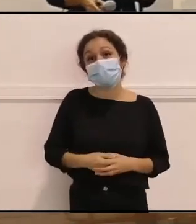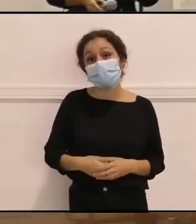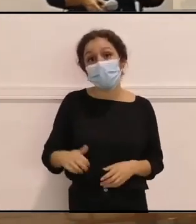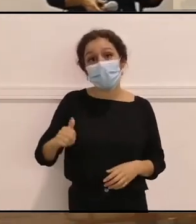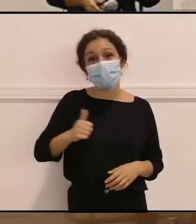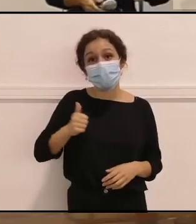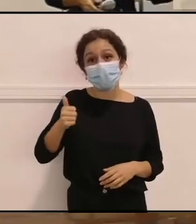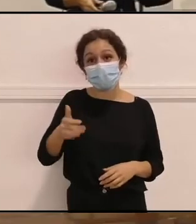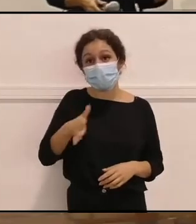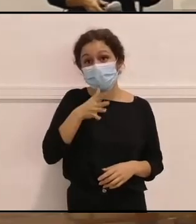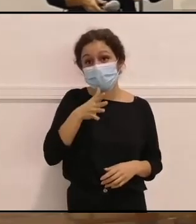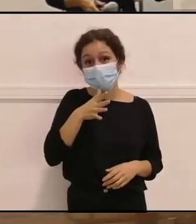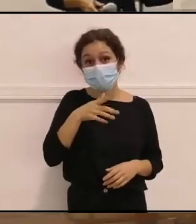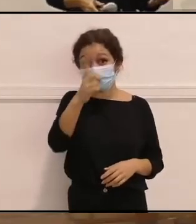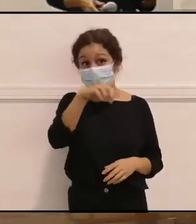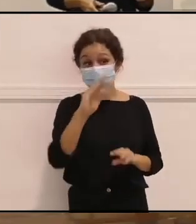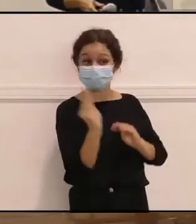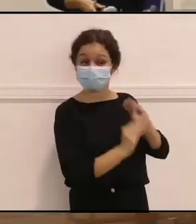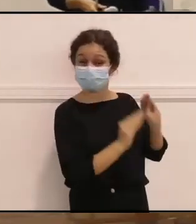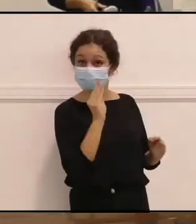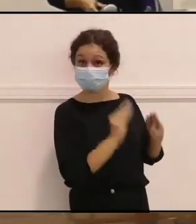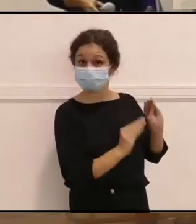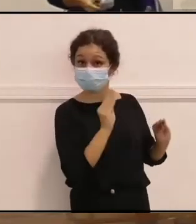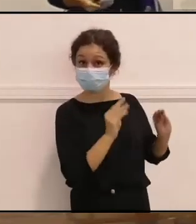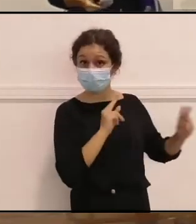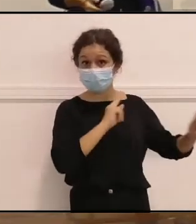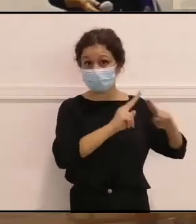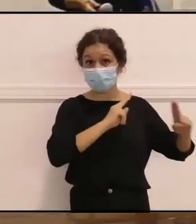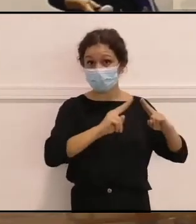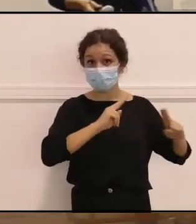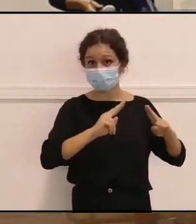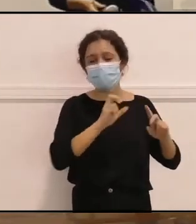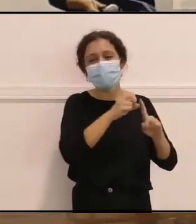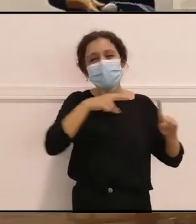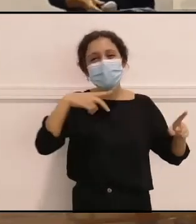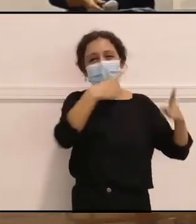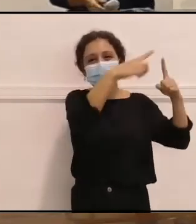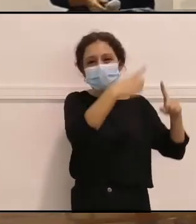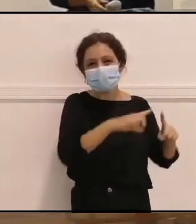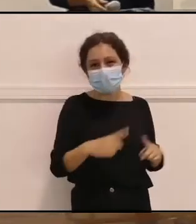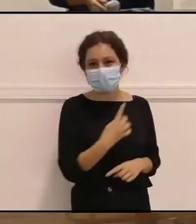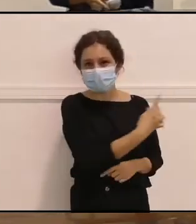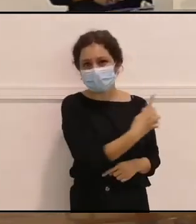preguntas, ¿no? Que se pueden abordar desde distintas historias de vida y distintas perspectivas.